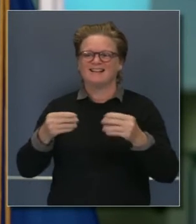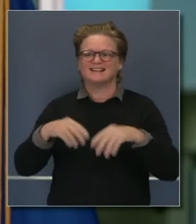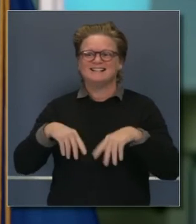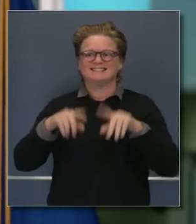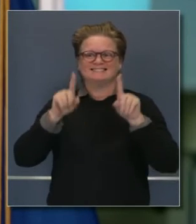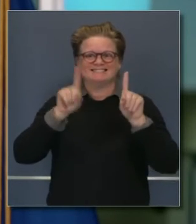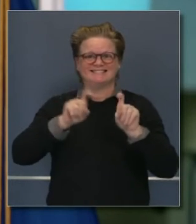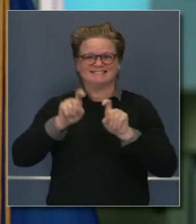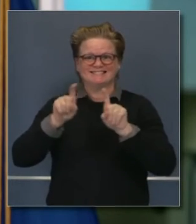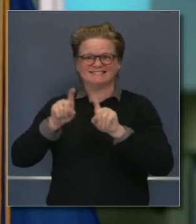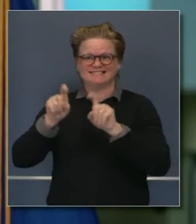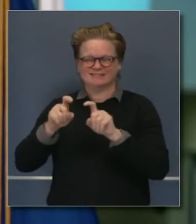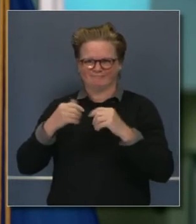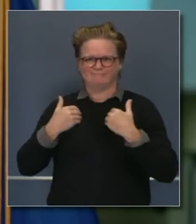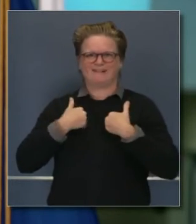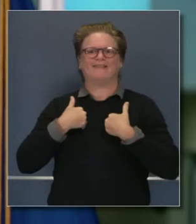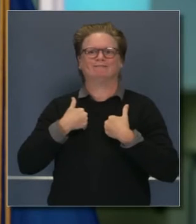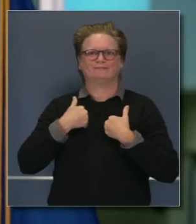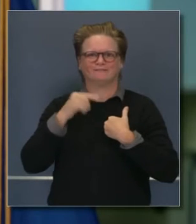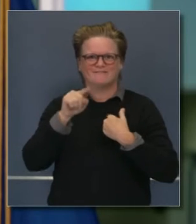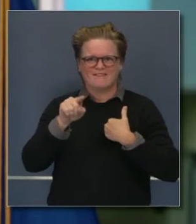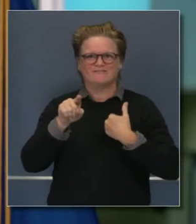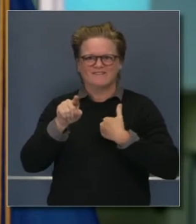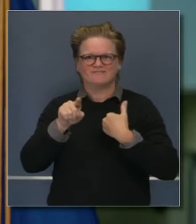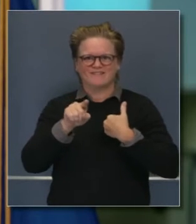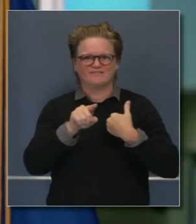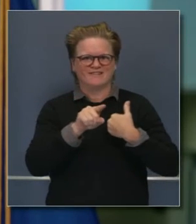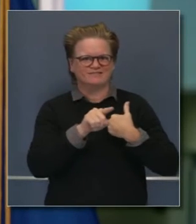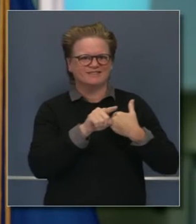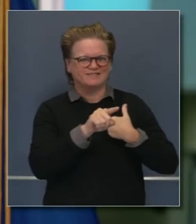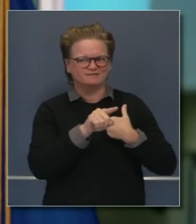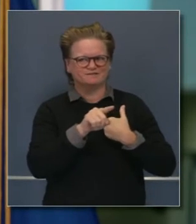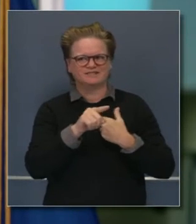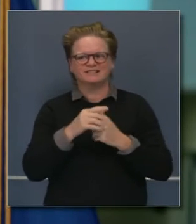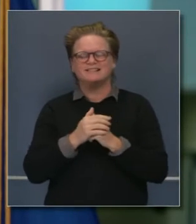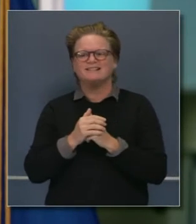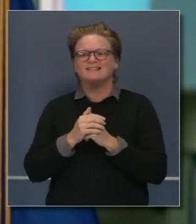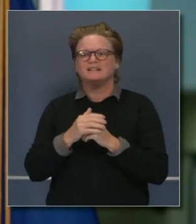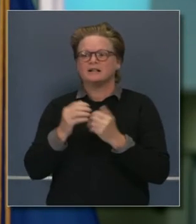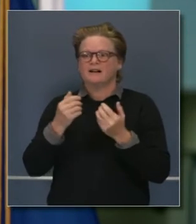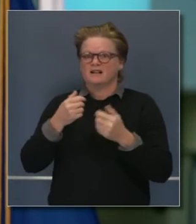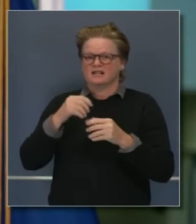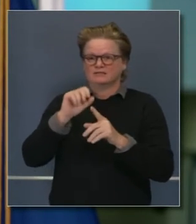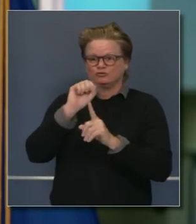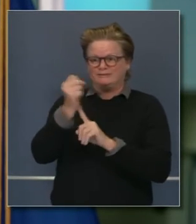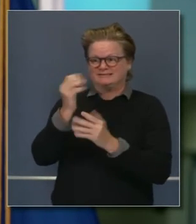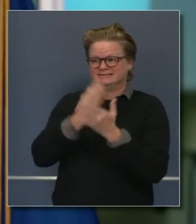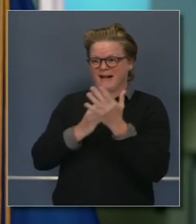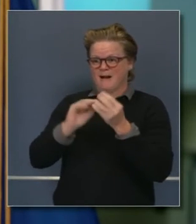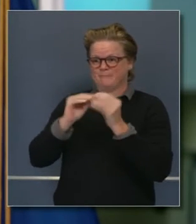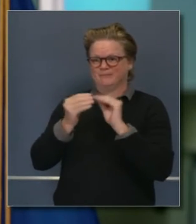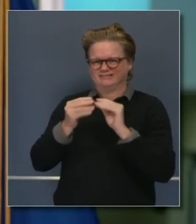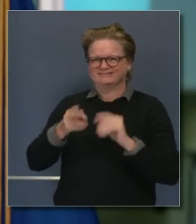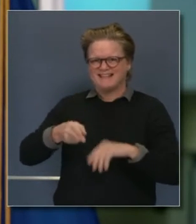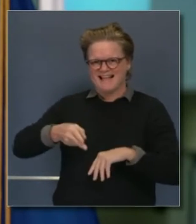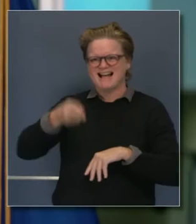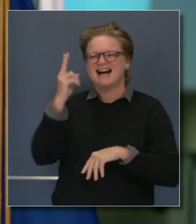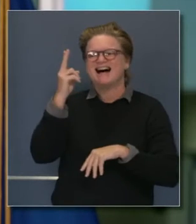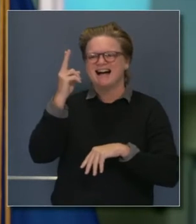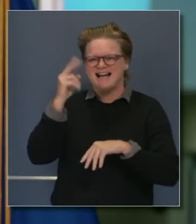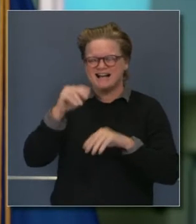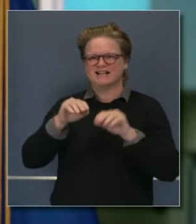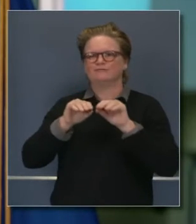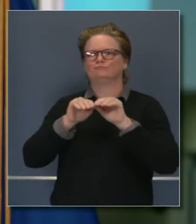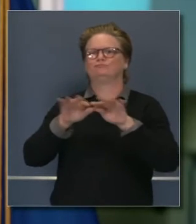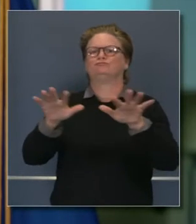incidencias de positividad en muchos estados. Estamos viendo un número récord de casos y transmisiones en este país.